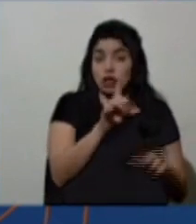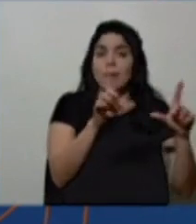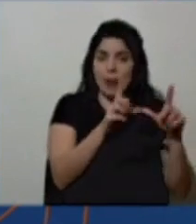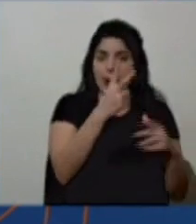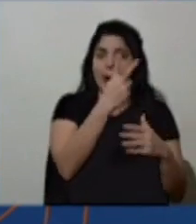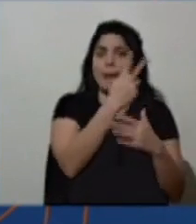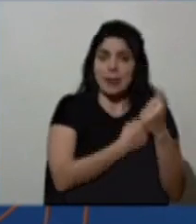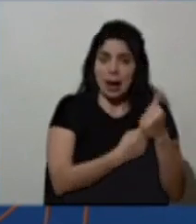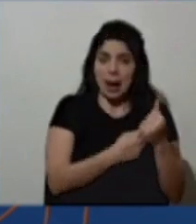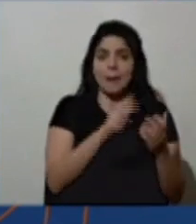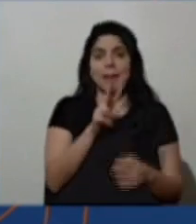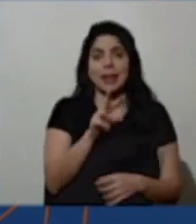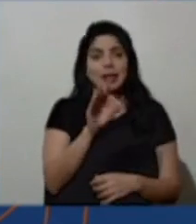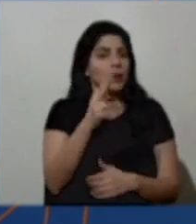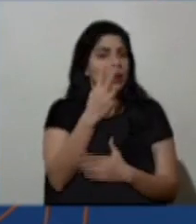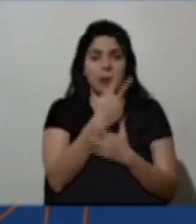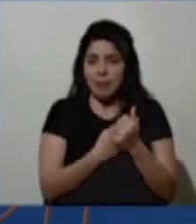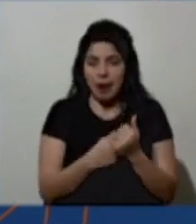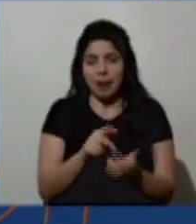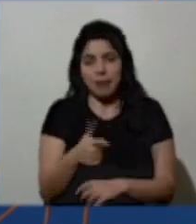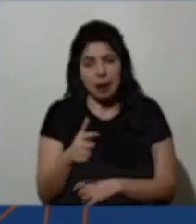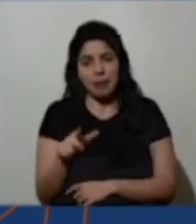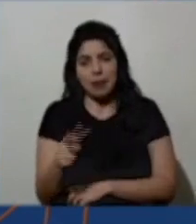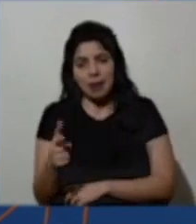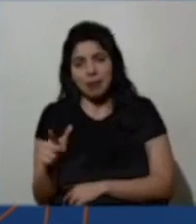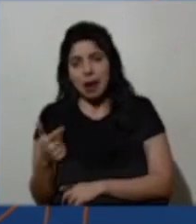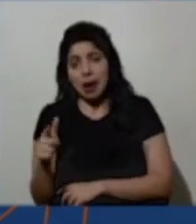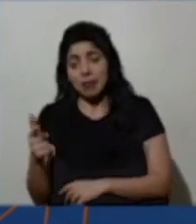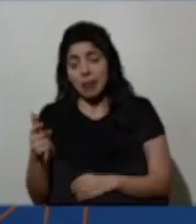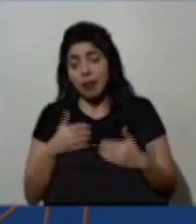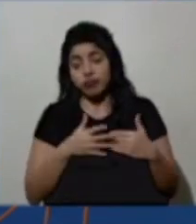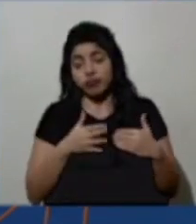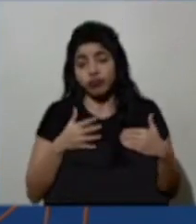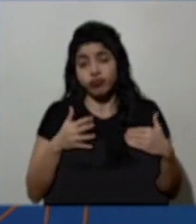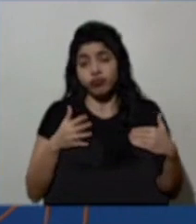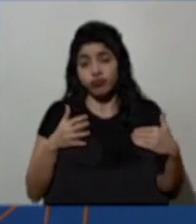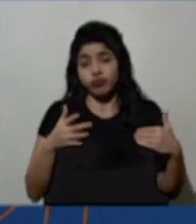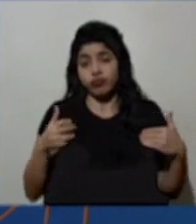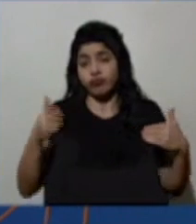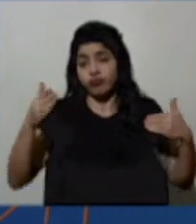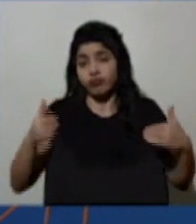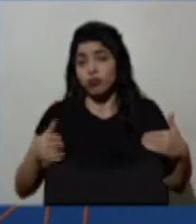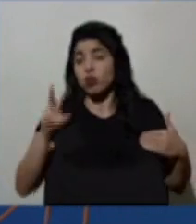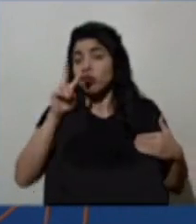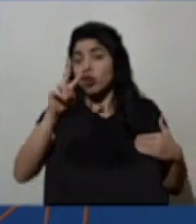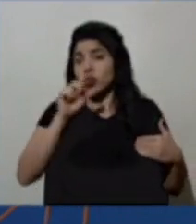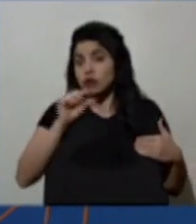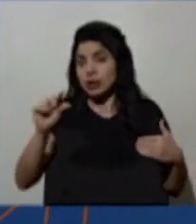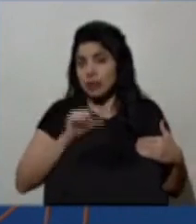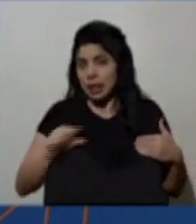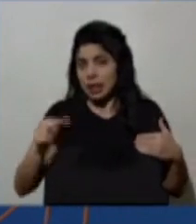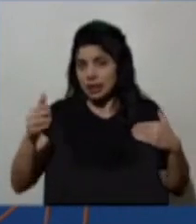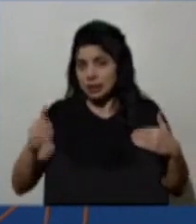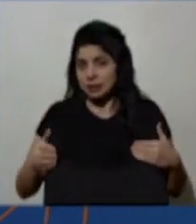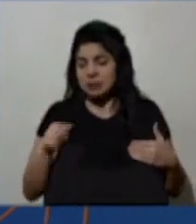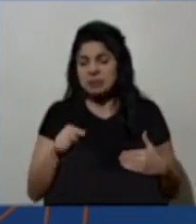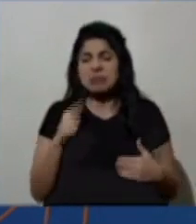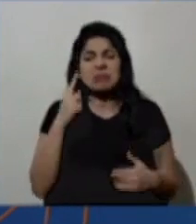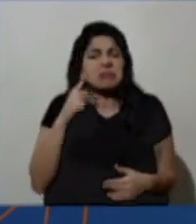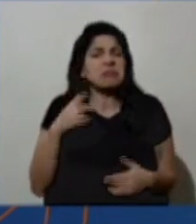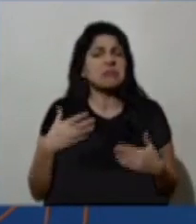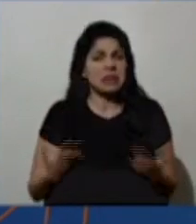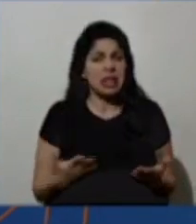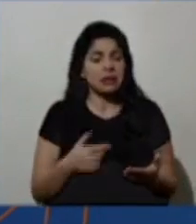y el 29 las impares y así sucesivamente durante las siguientes dos semanas. Esto nos permitirá